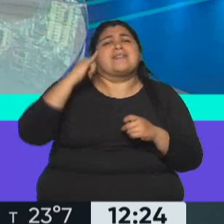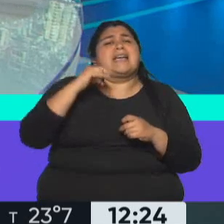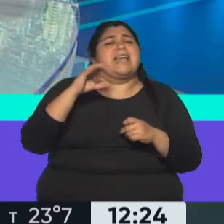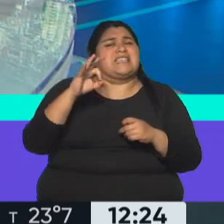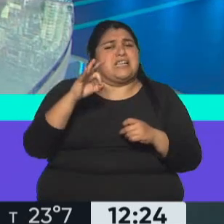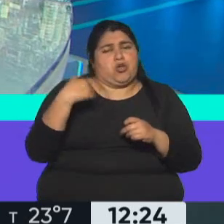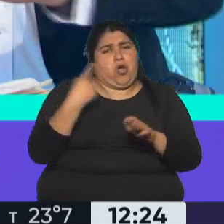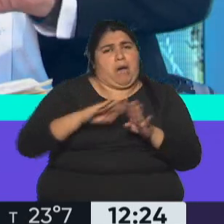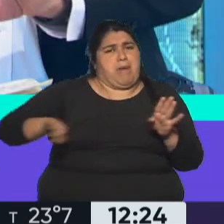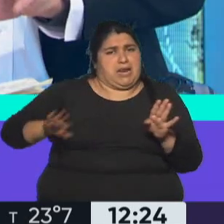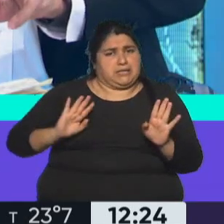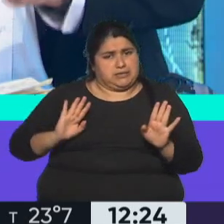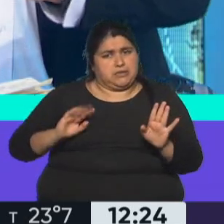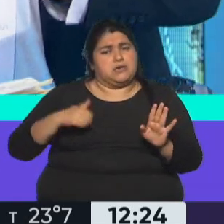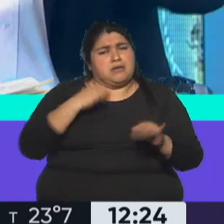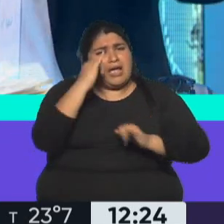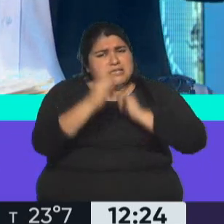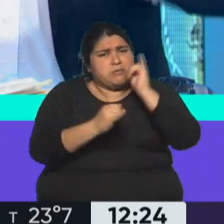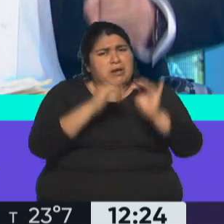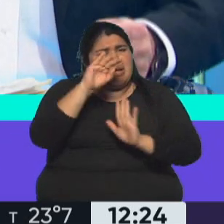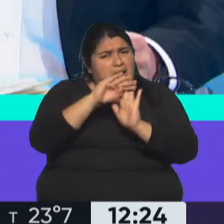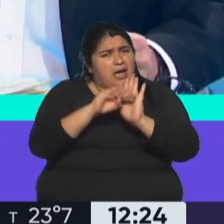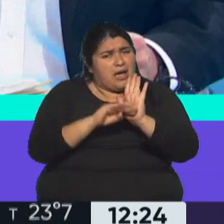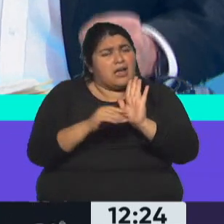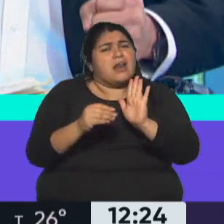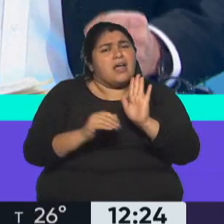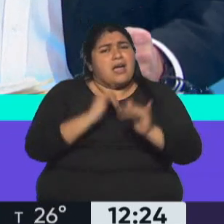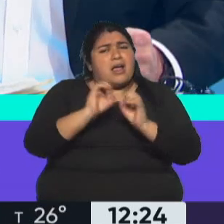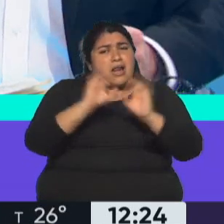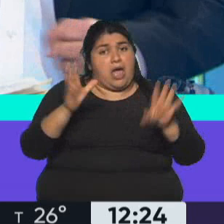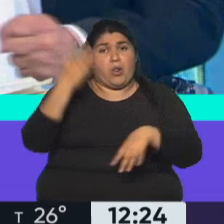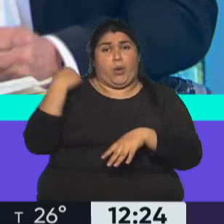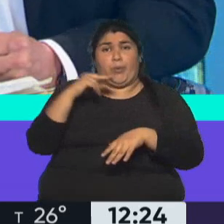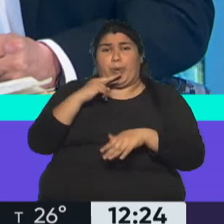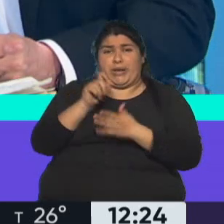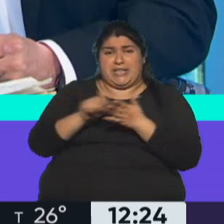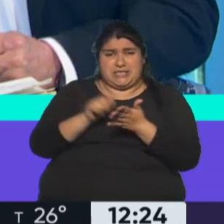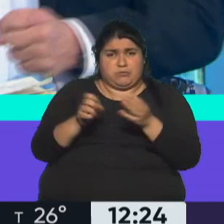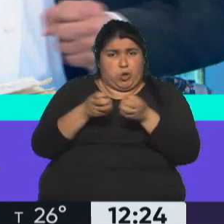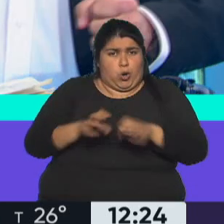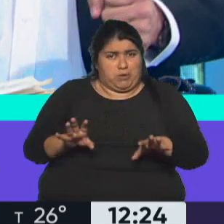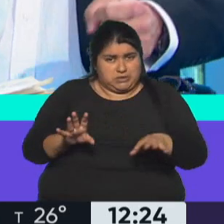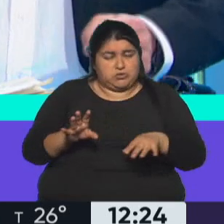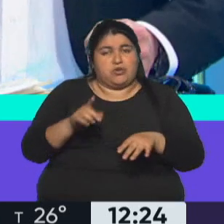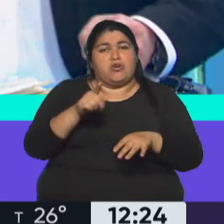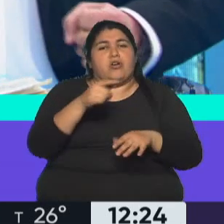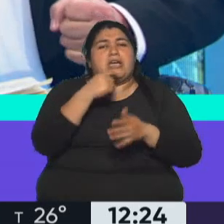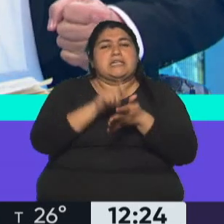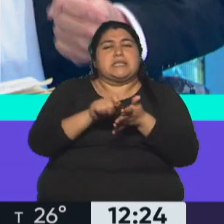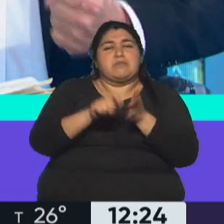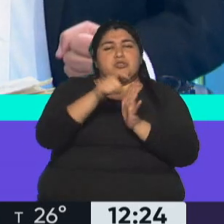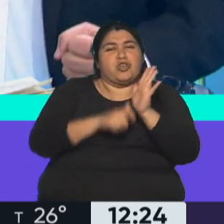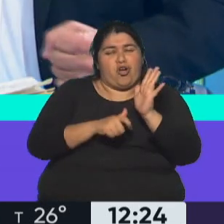Hay que empezar a explicar estas cosas porque se abrió el viernes la inscripción en el crédito